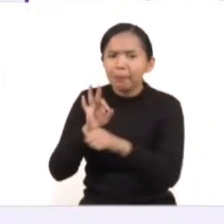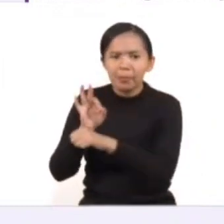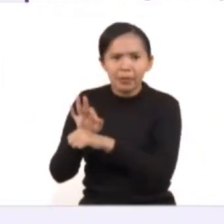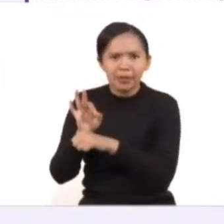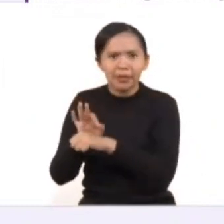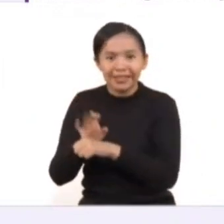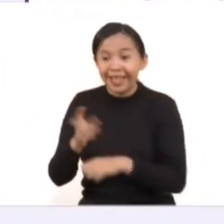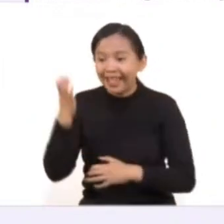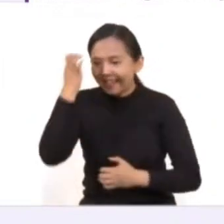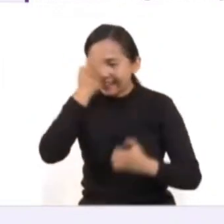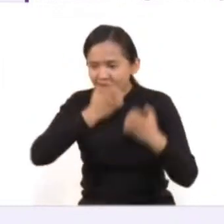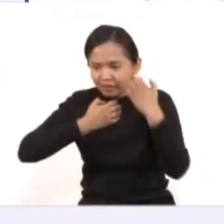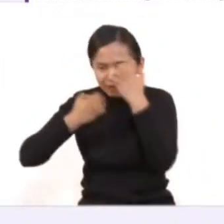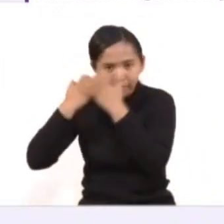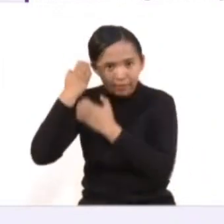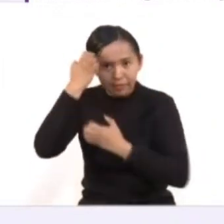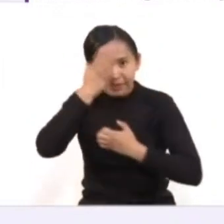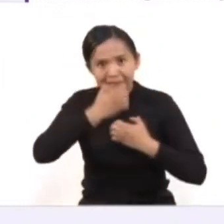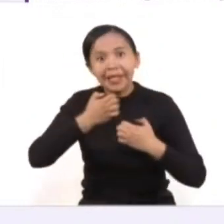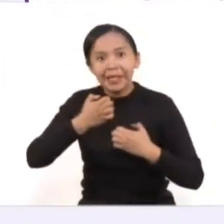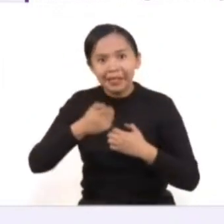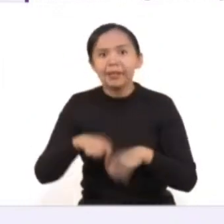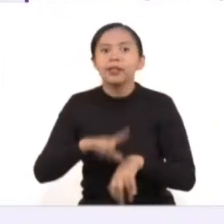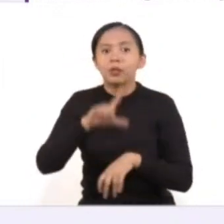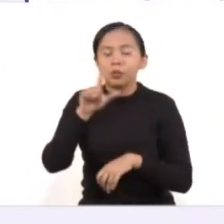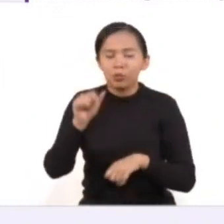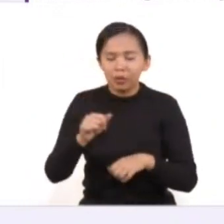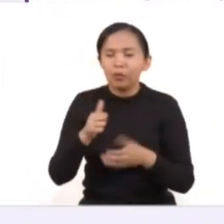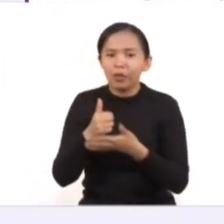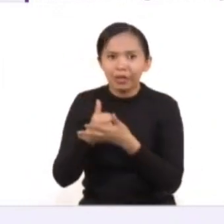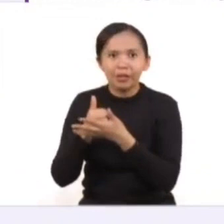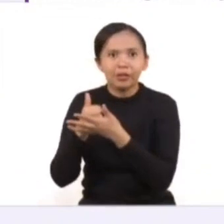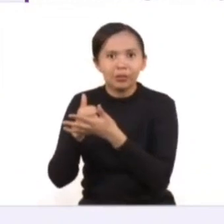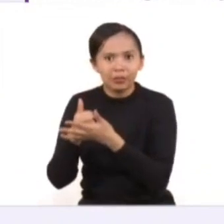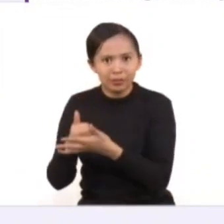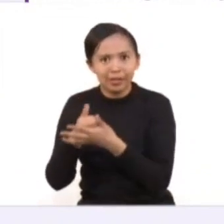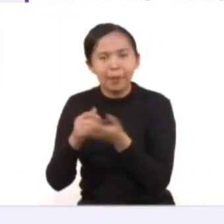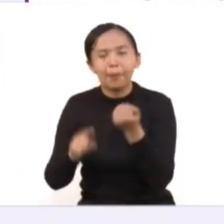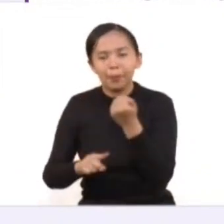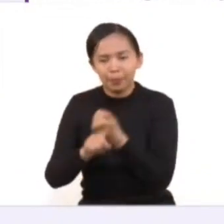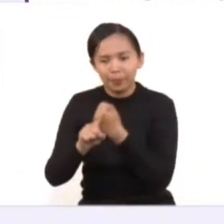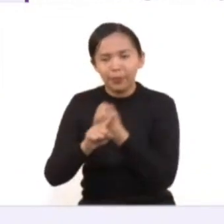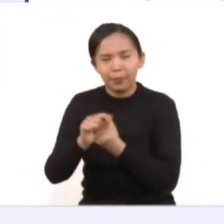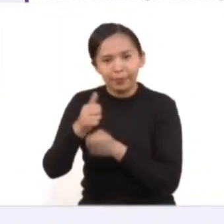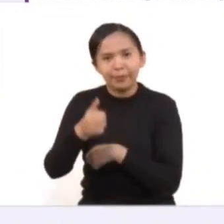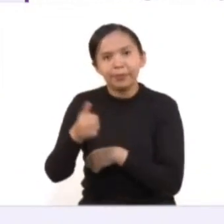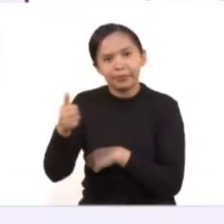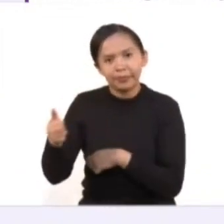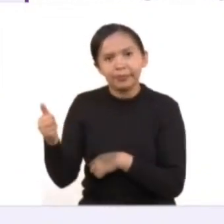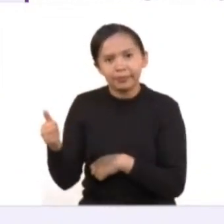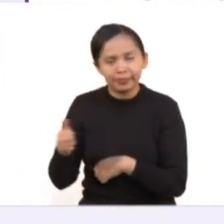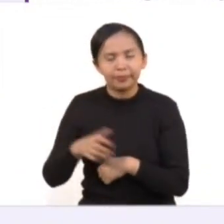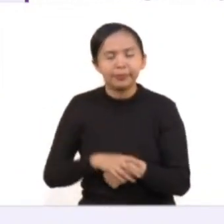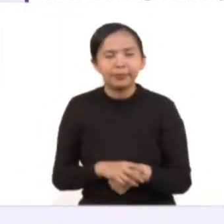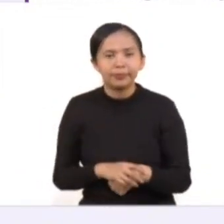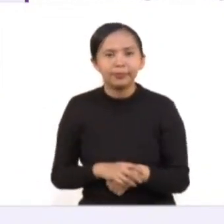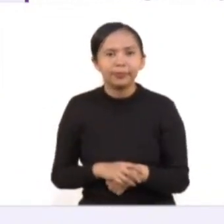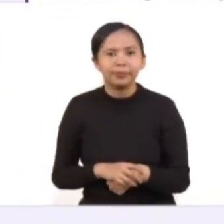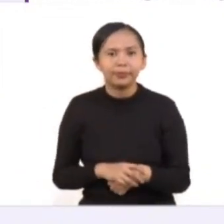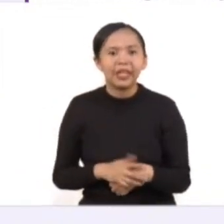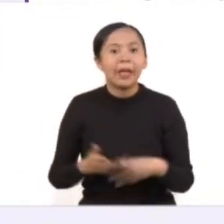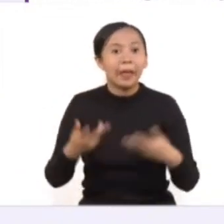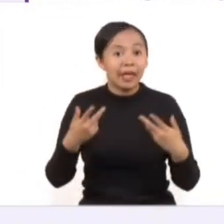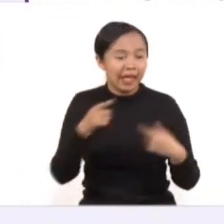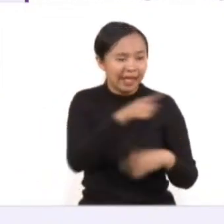tamizaje de riesgo y sean proporcionales a la situación que enfrenta la víctima. Con